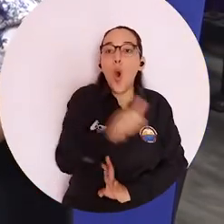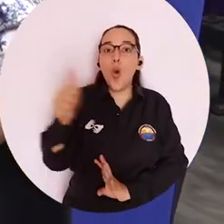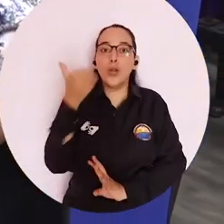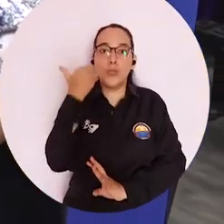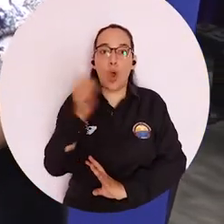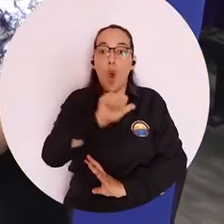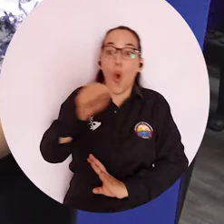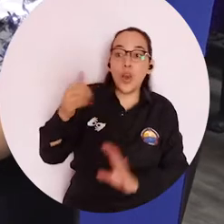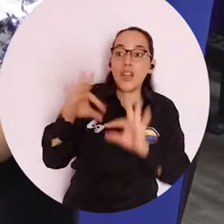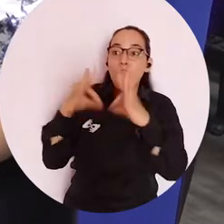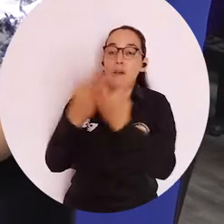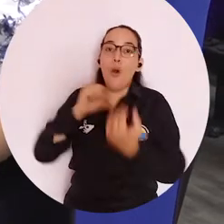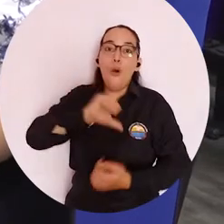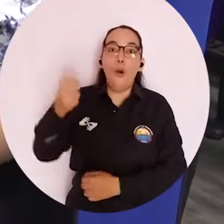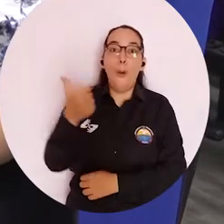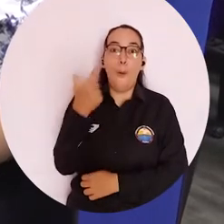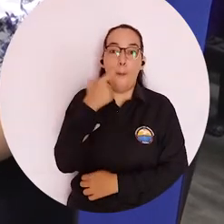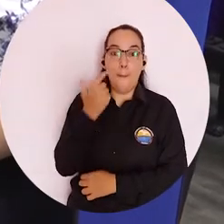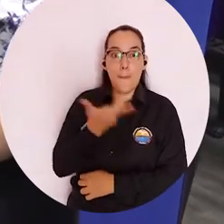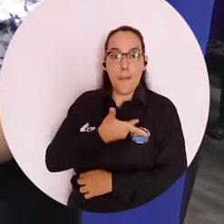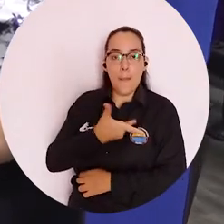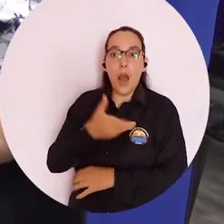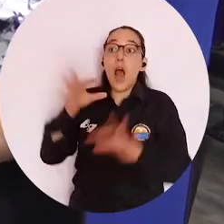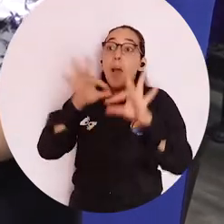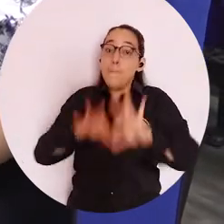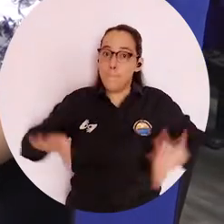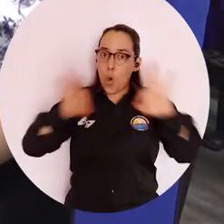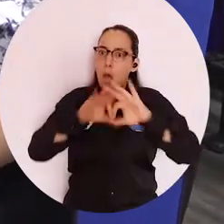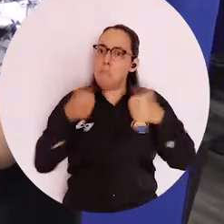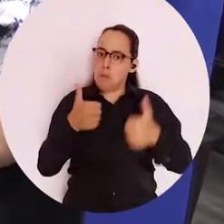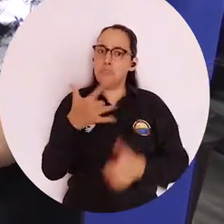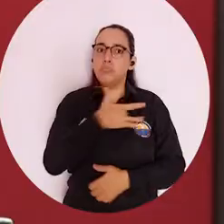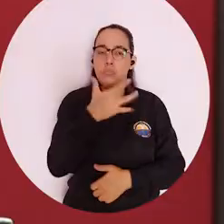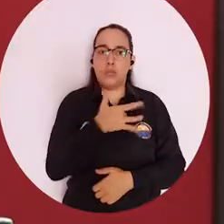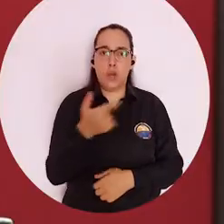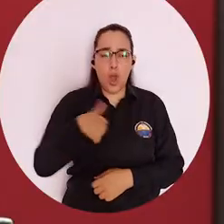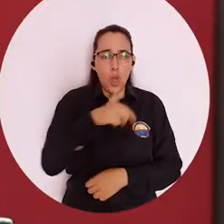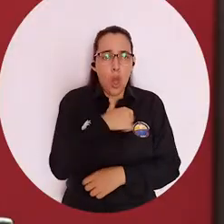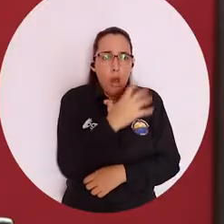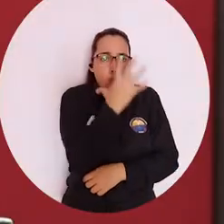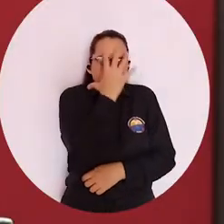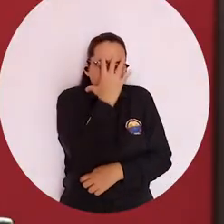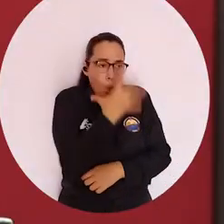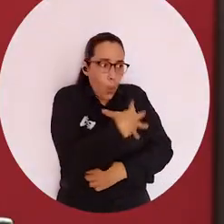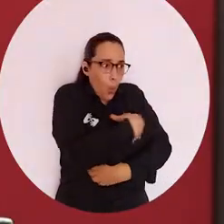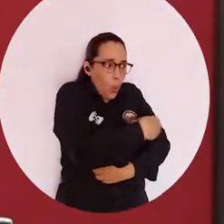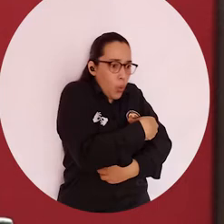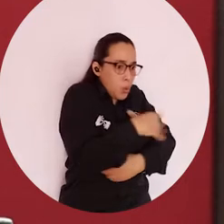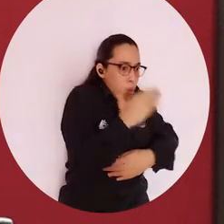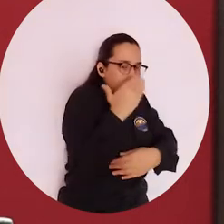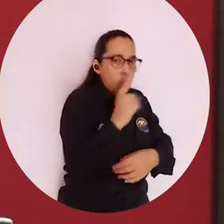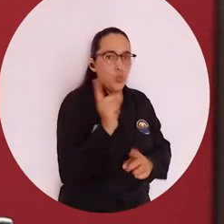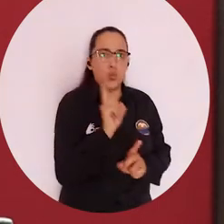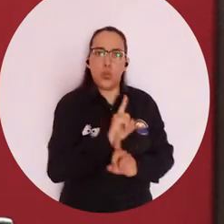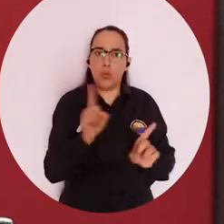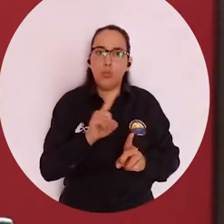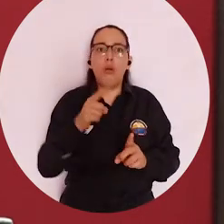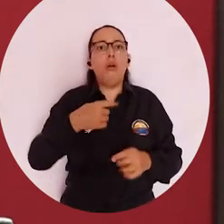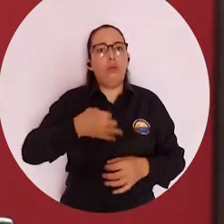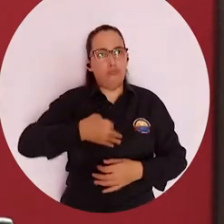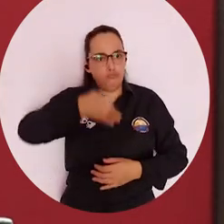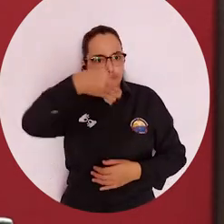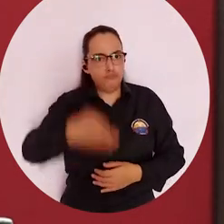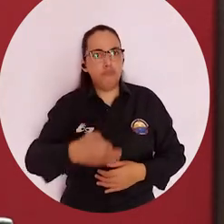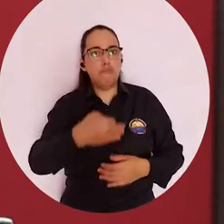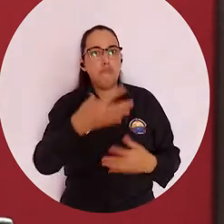mujeres, a otras familias, a otros padres lo importante y lo bien que se siente. No nos puede dar pena dar leche materna, al contrario, eso es